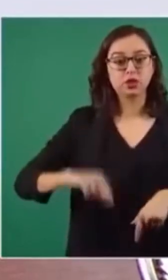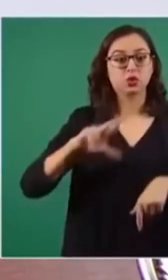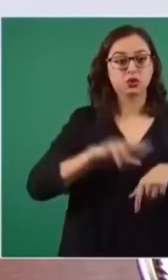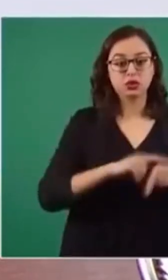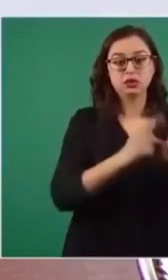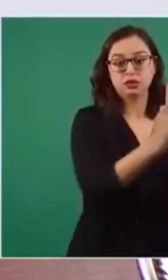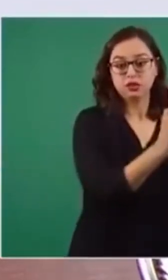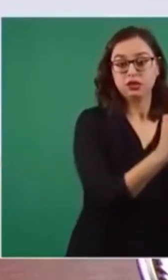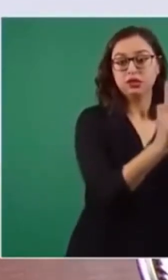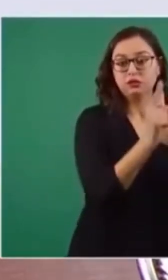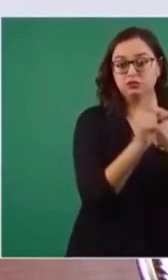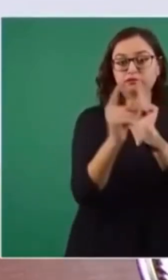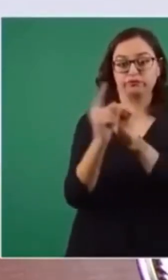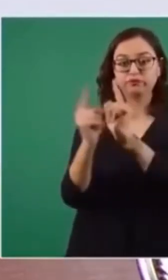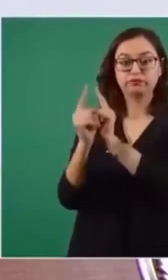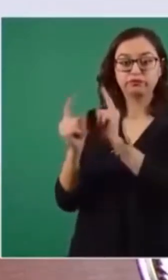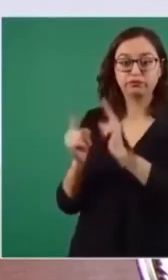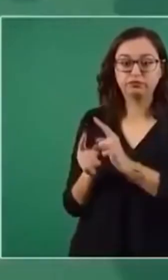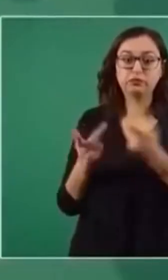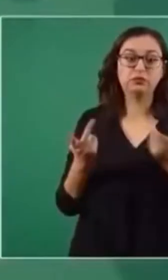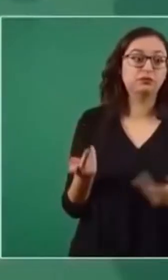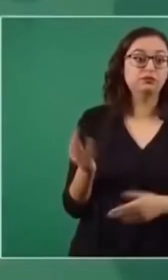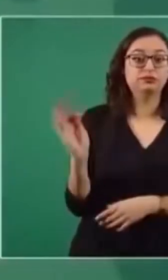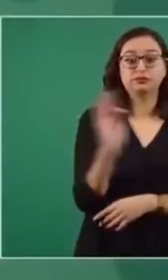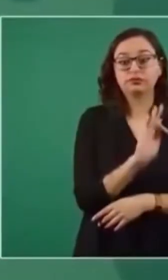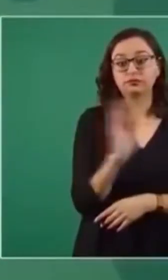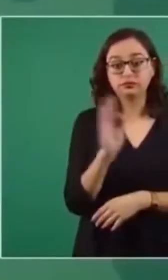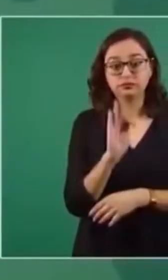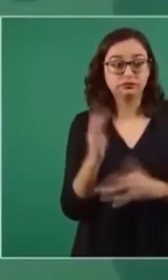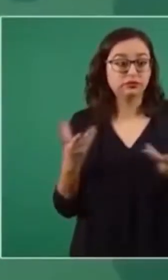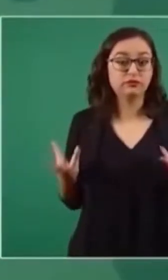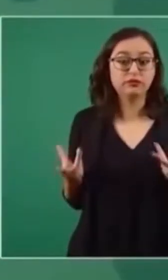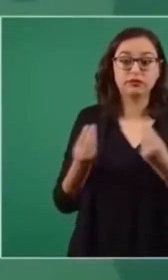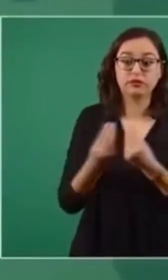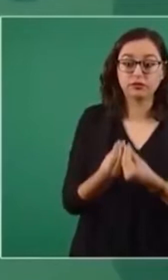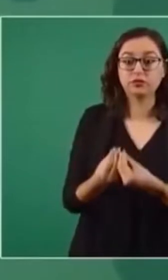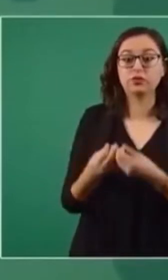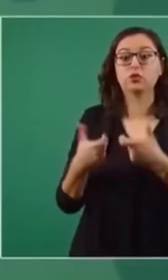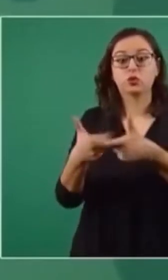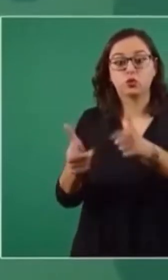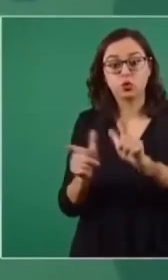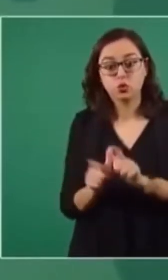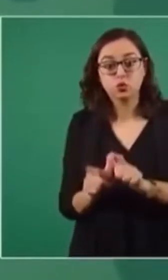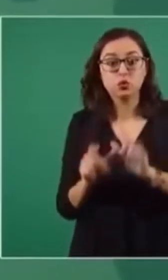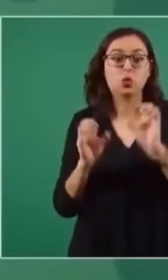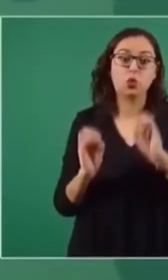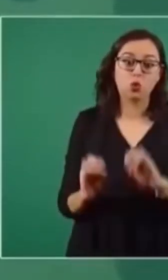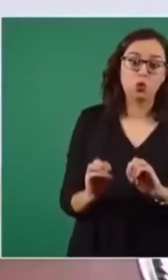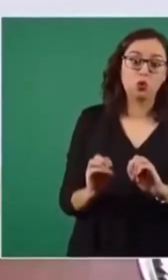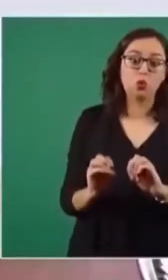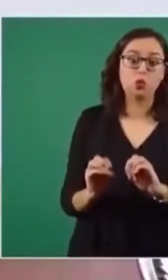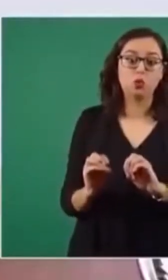ya sea que estén juntos o por grupos o